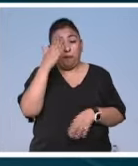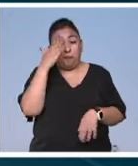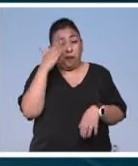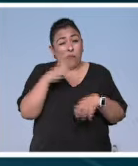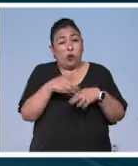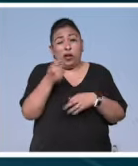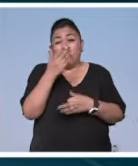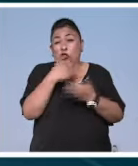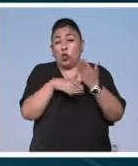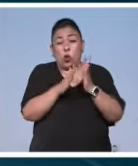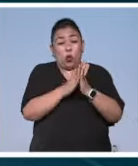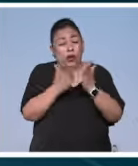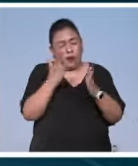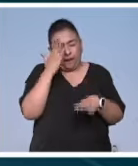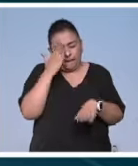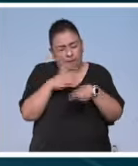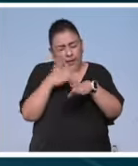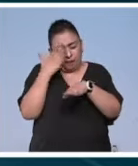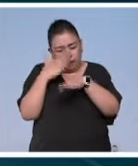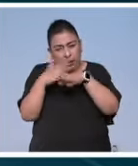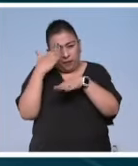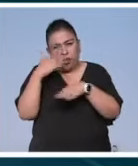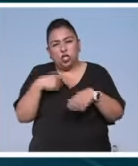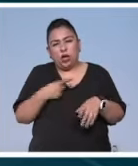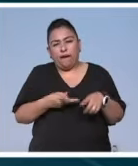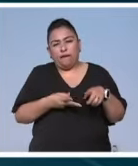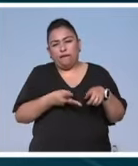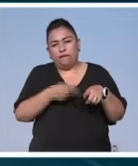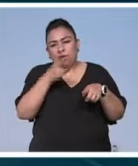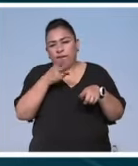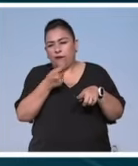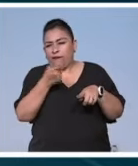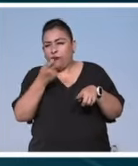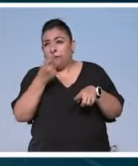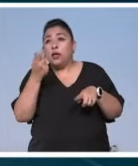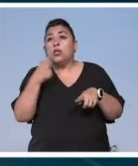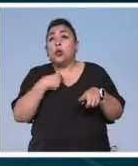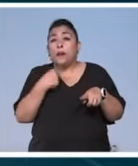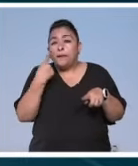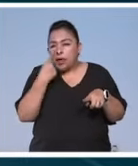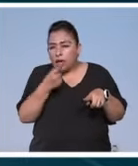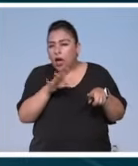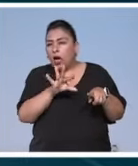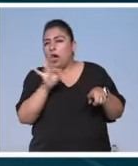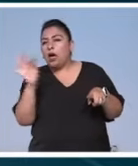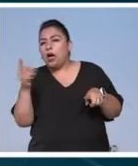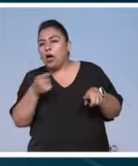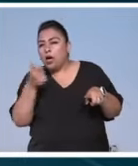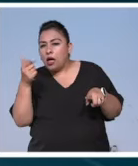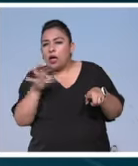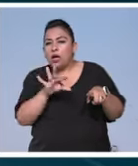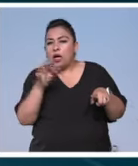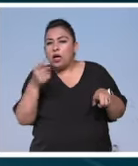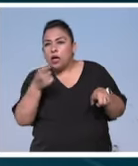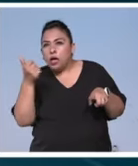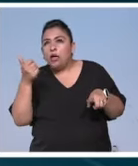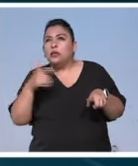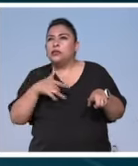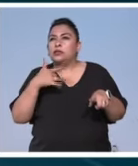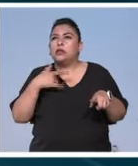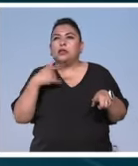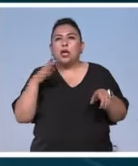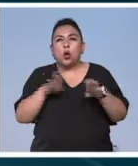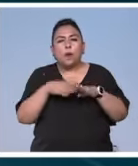novela entonces yo iba recortando pero de acuerdo a lo que yo iba viendo en escena y cómo iba sintiendo la